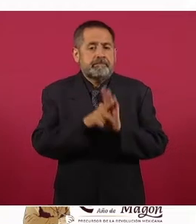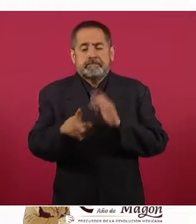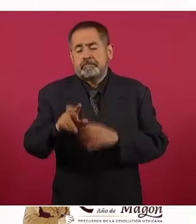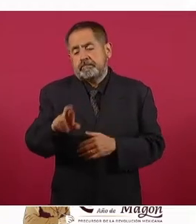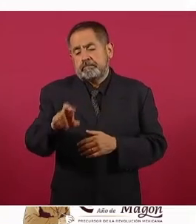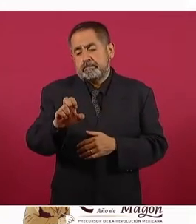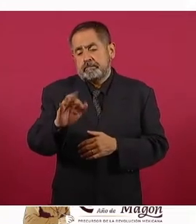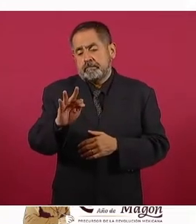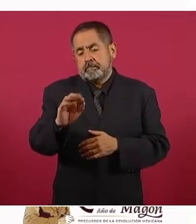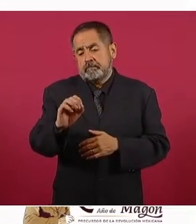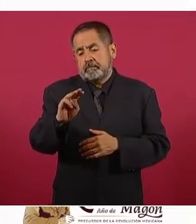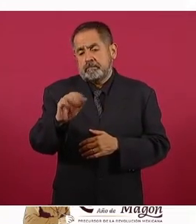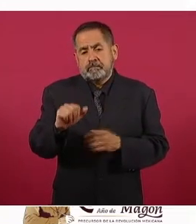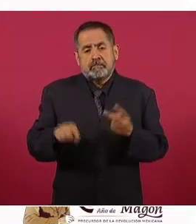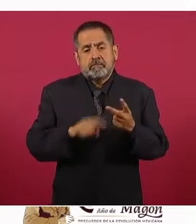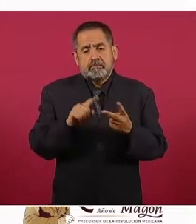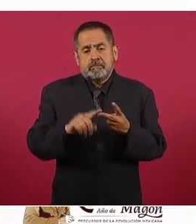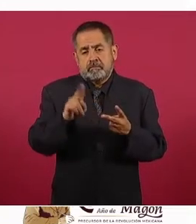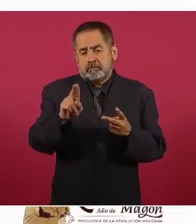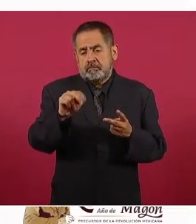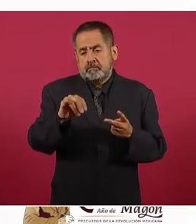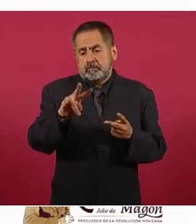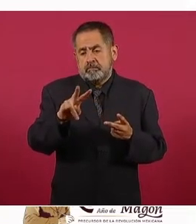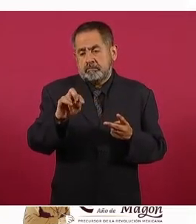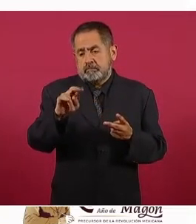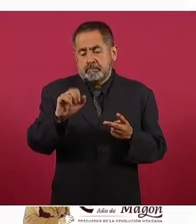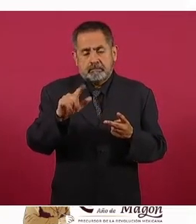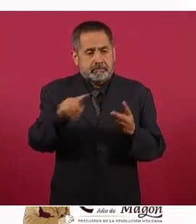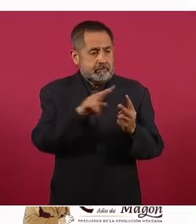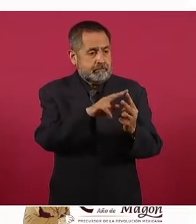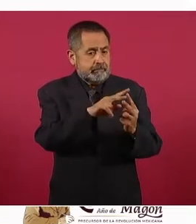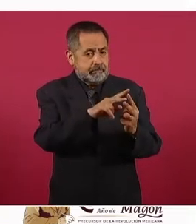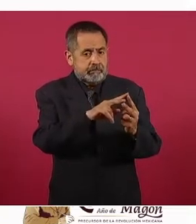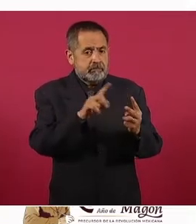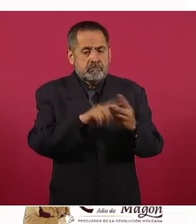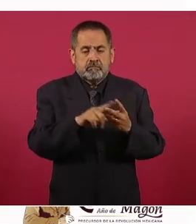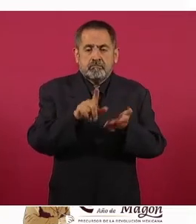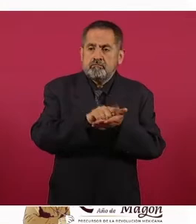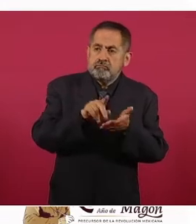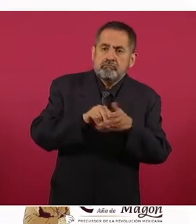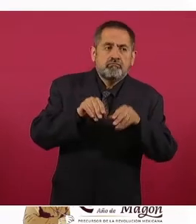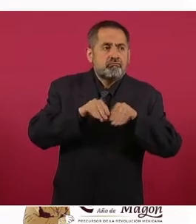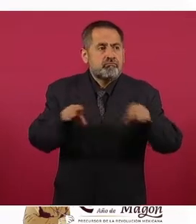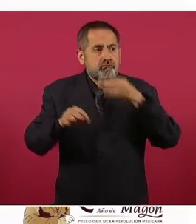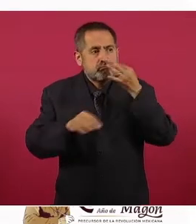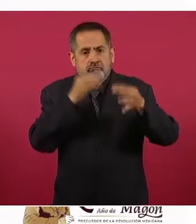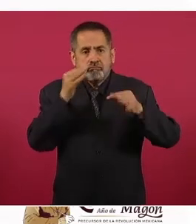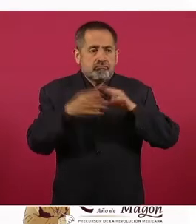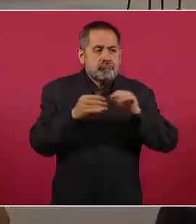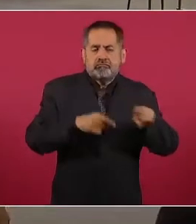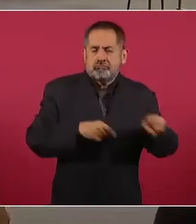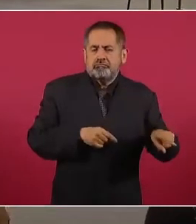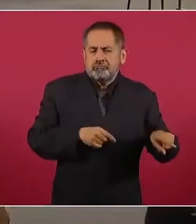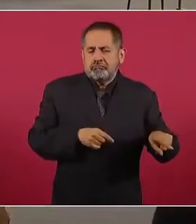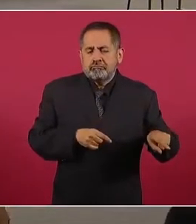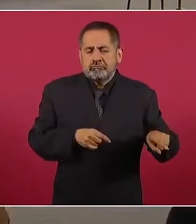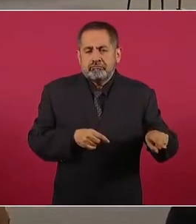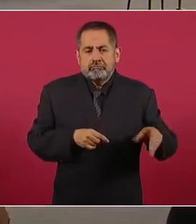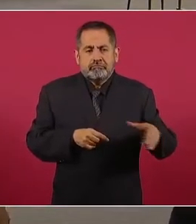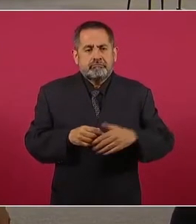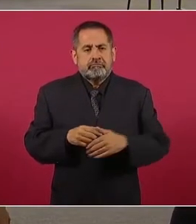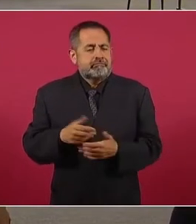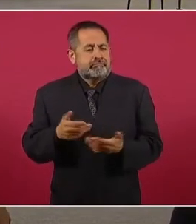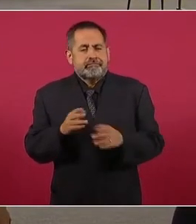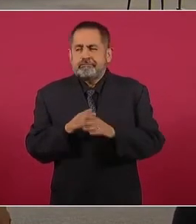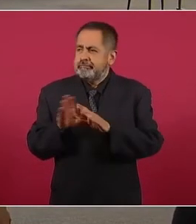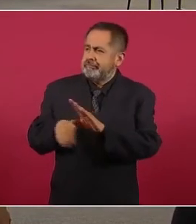como puede corroborarse en su perfil de Twitter, donde comparte a diesta y siniestra y comenta de todo, siempre y cuando se encontre el